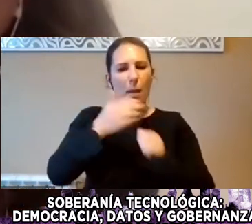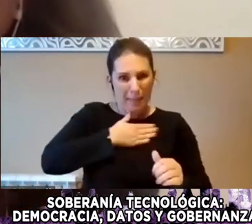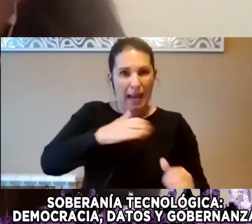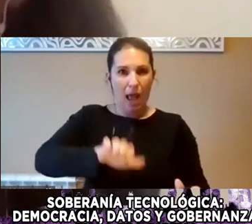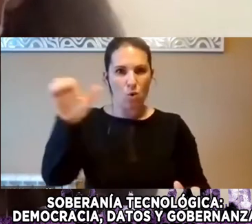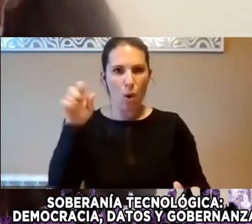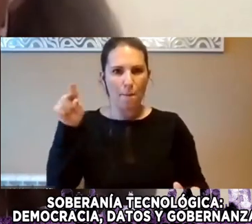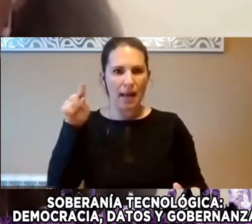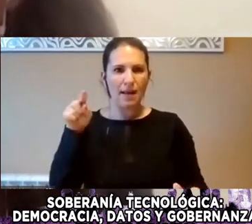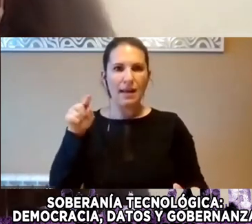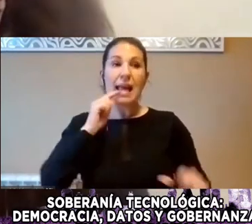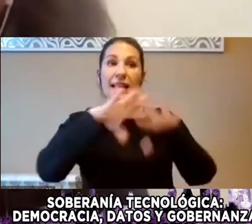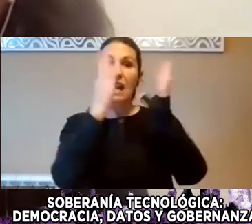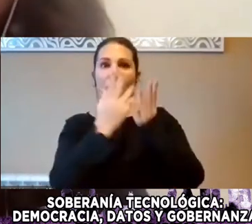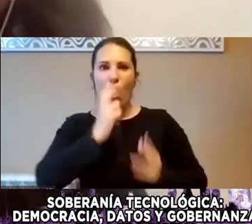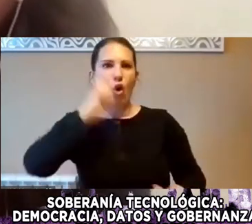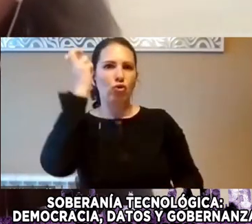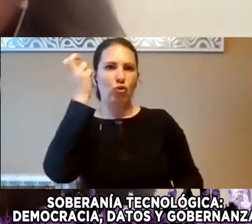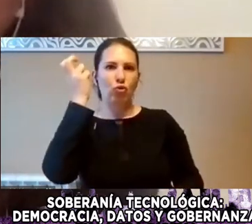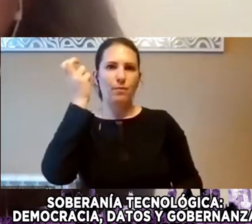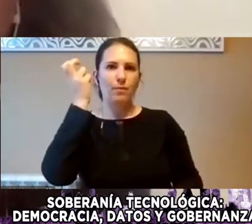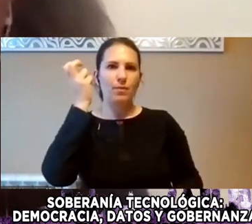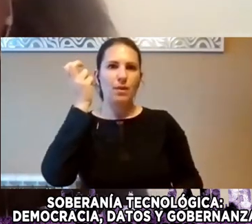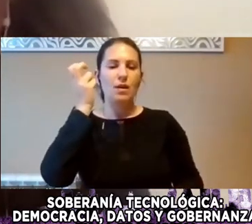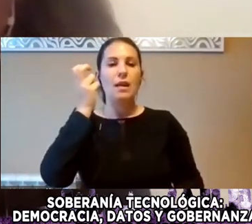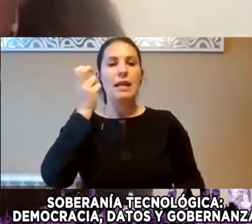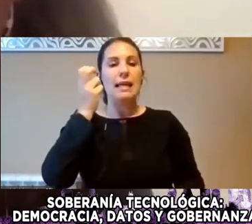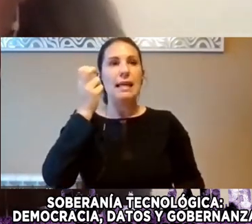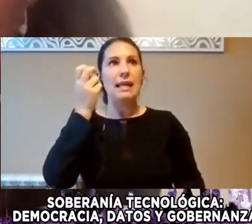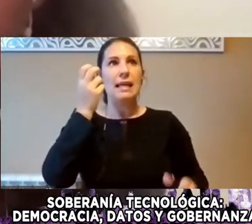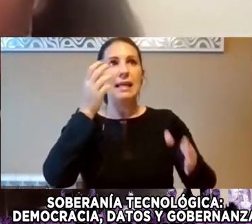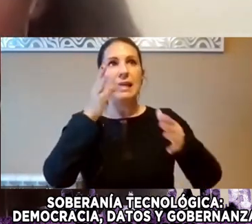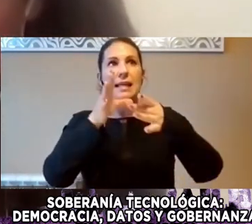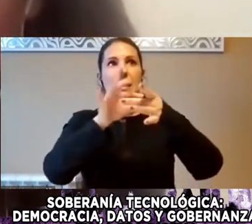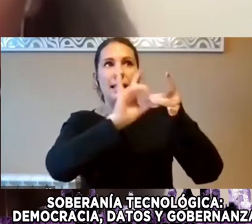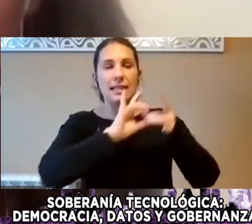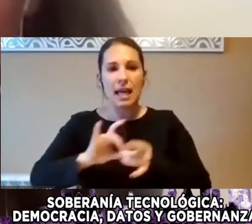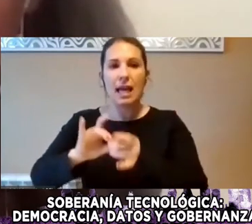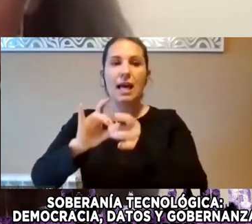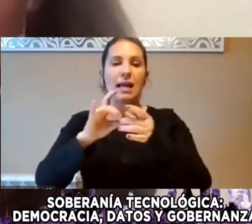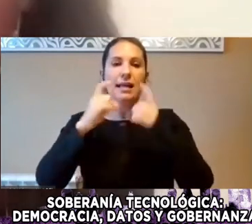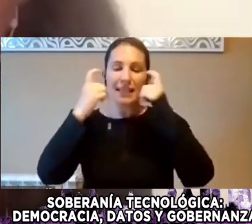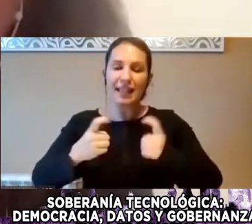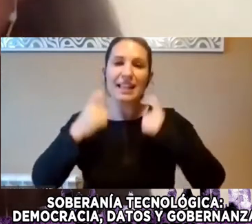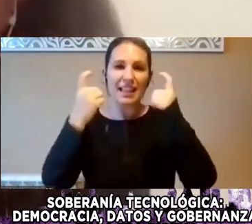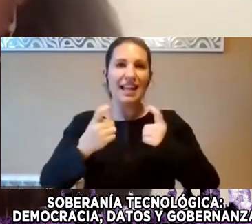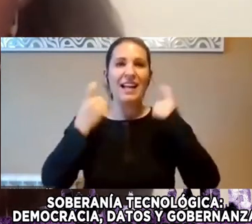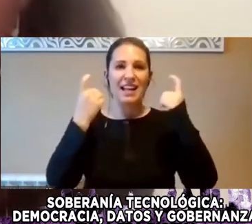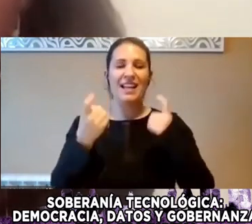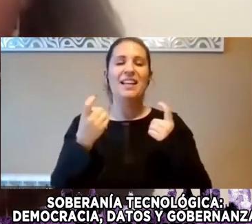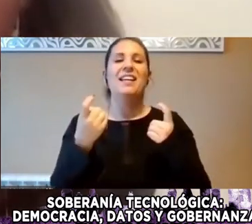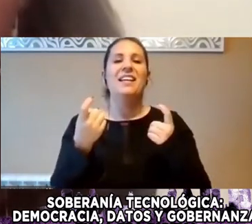Internacionales Otro Y Me Voy A Y Me Vuelvo Y Para Ir Ya Circulando Ya Circulando Cerrando